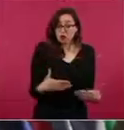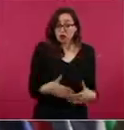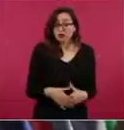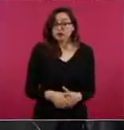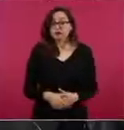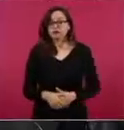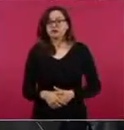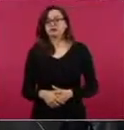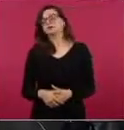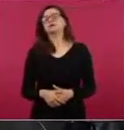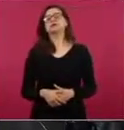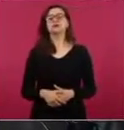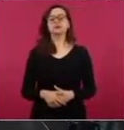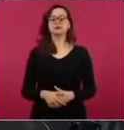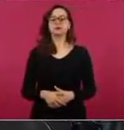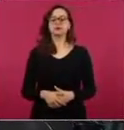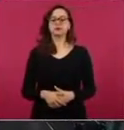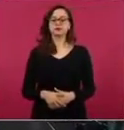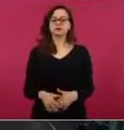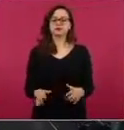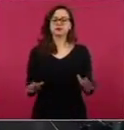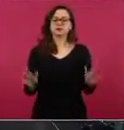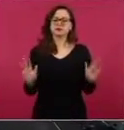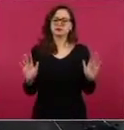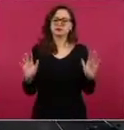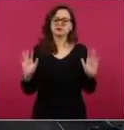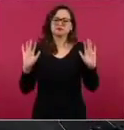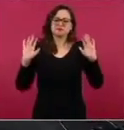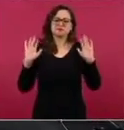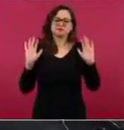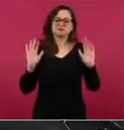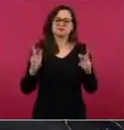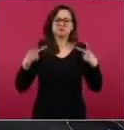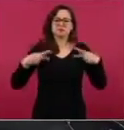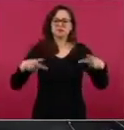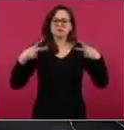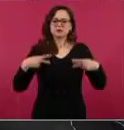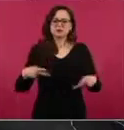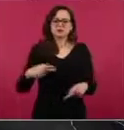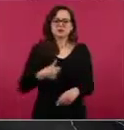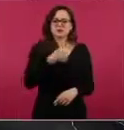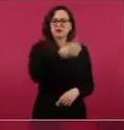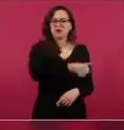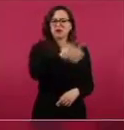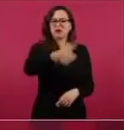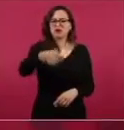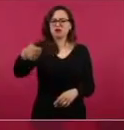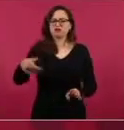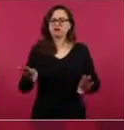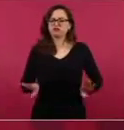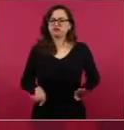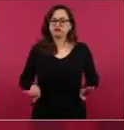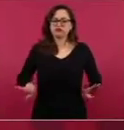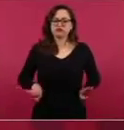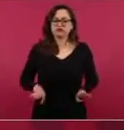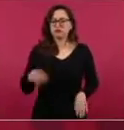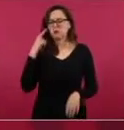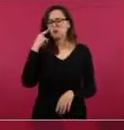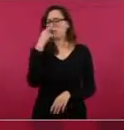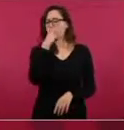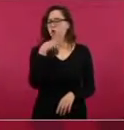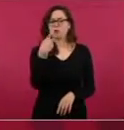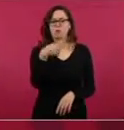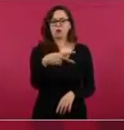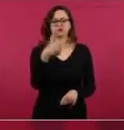Mire, cada quien es responsable de sus actos, en el caso de